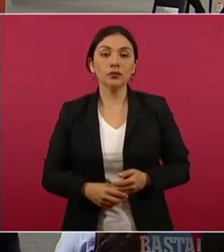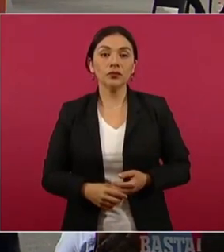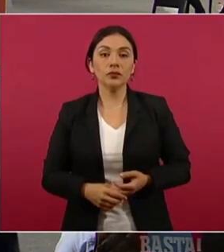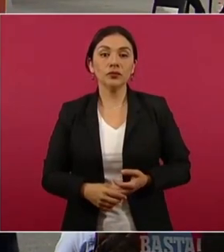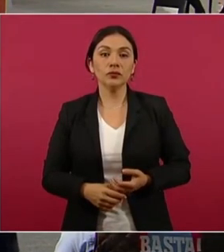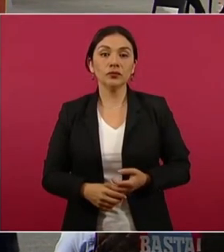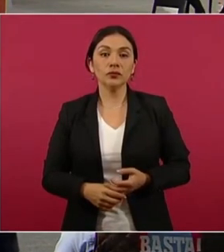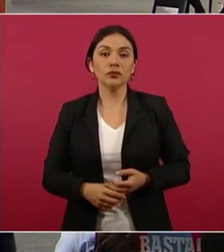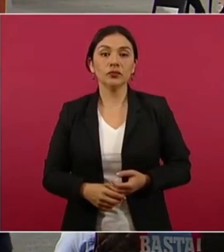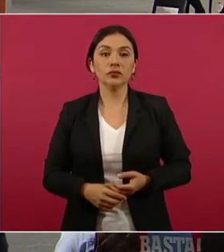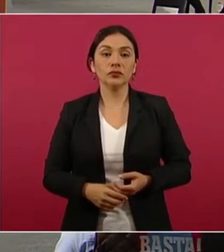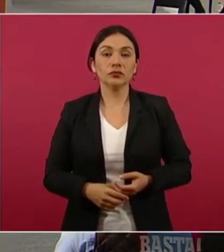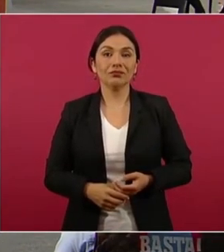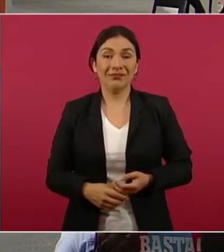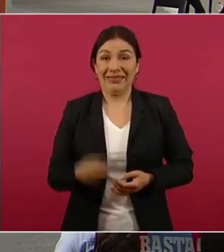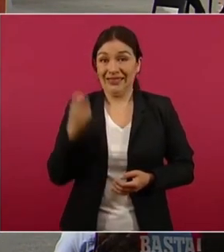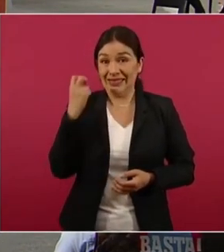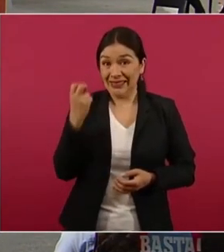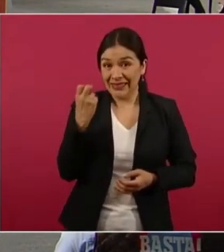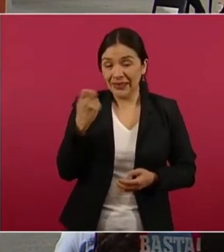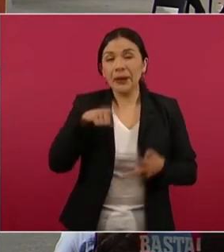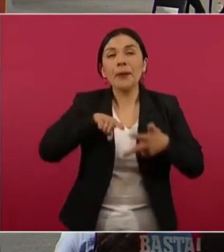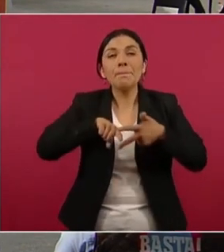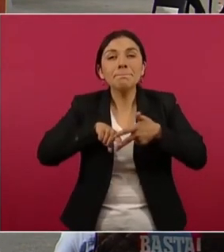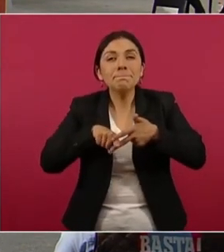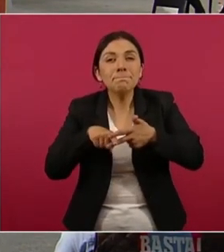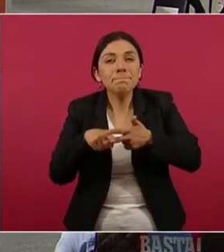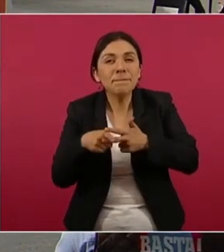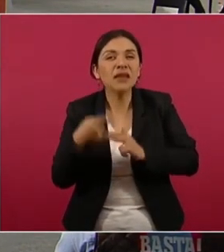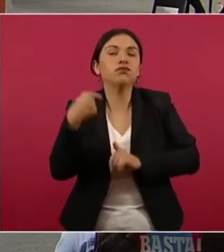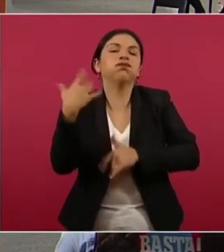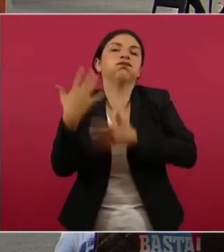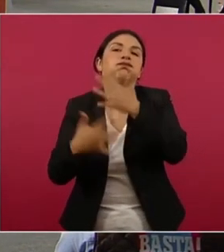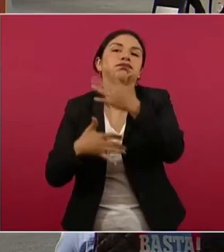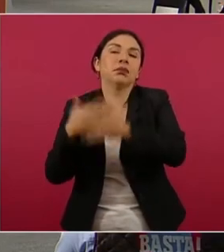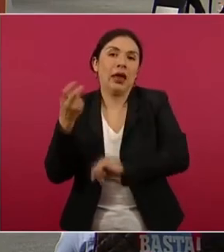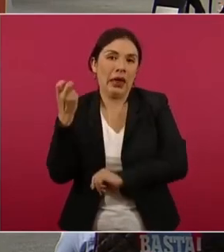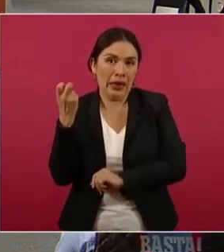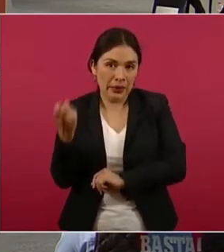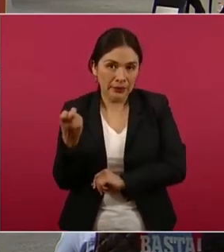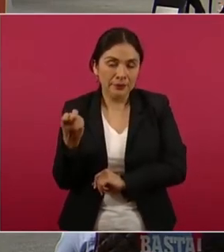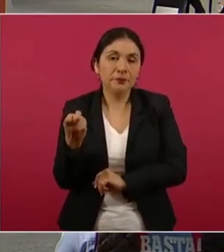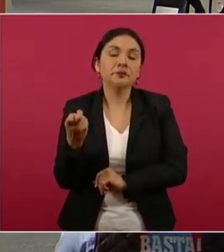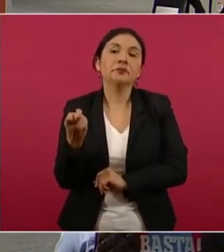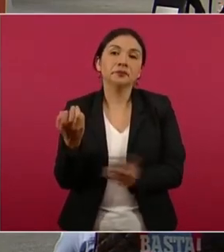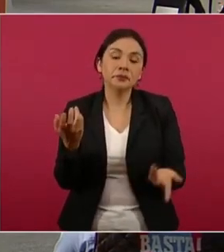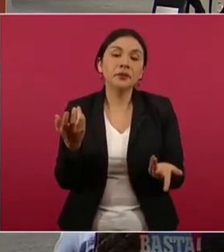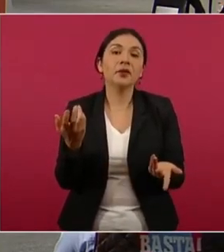ese es el origen del asunto. Y luego